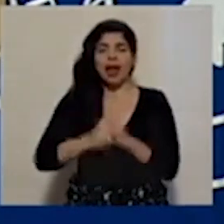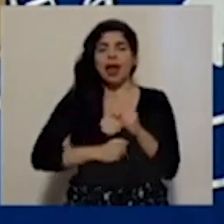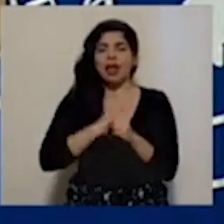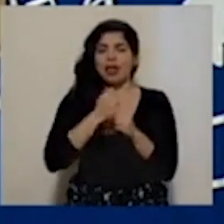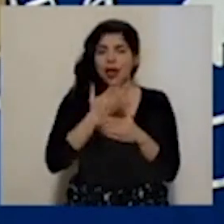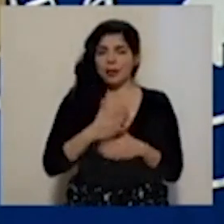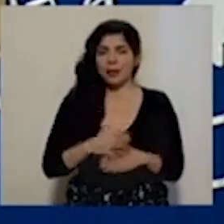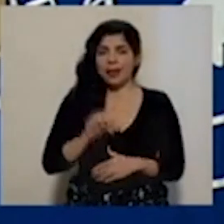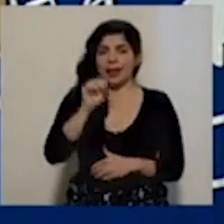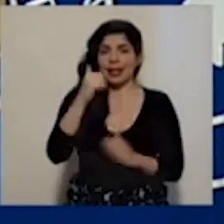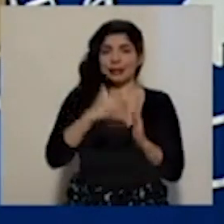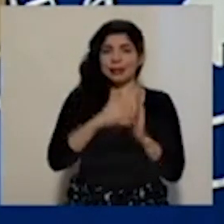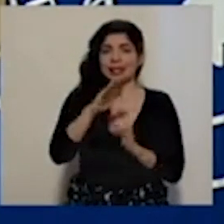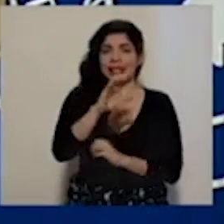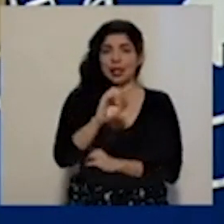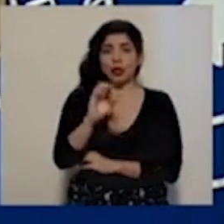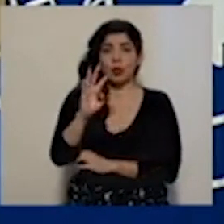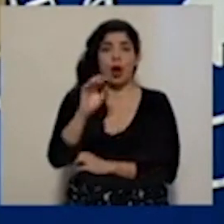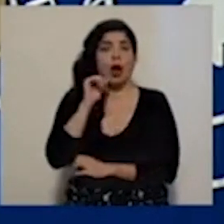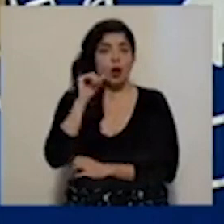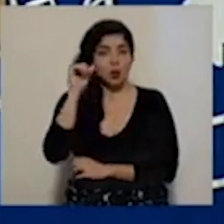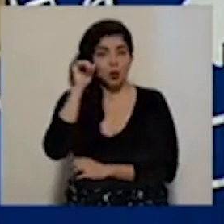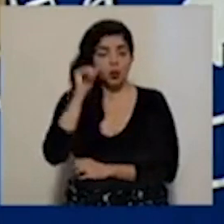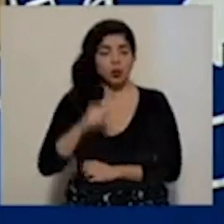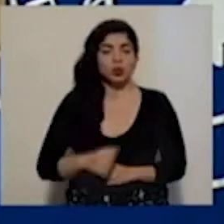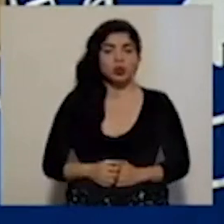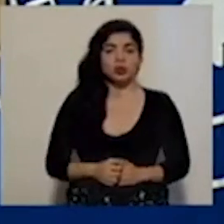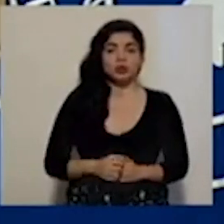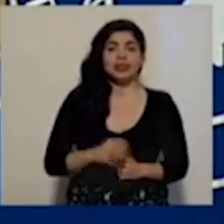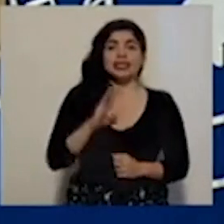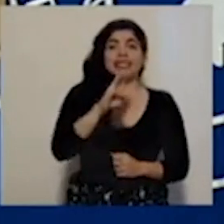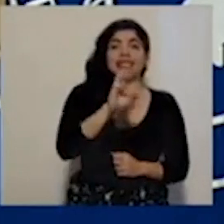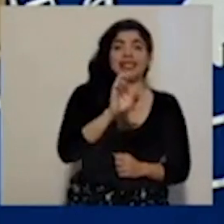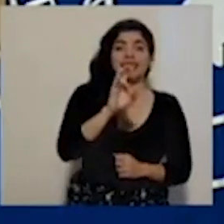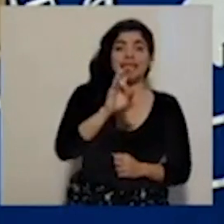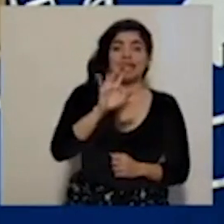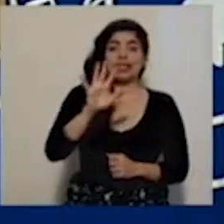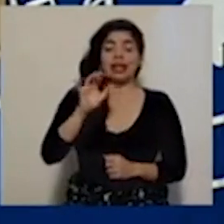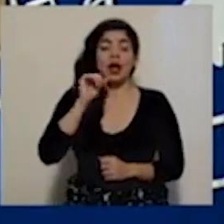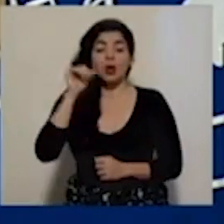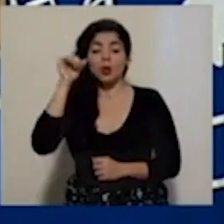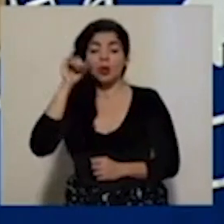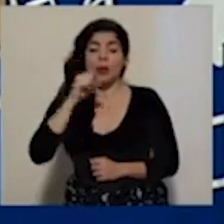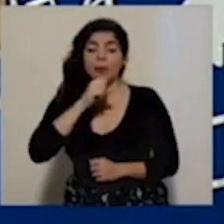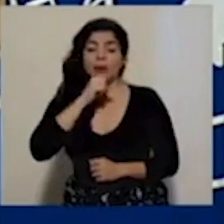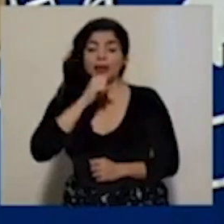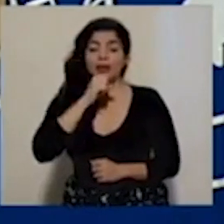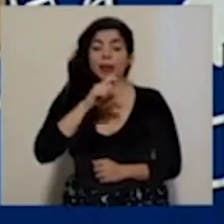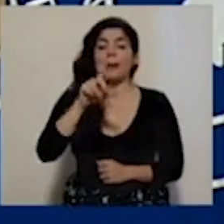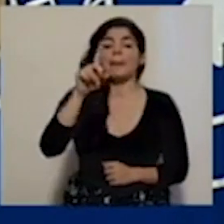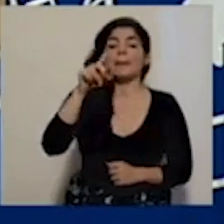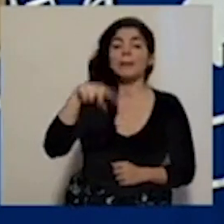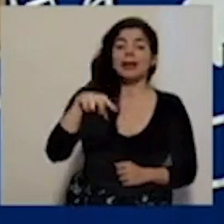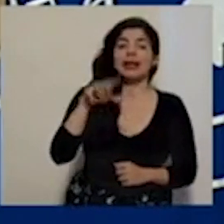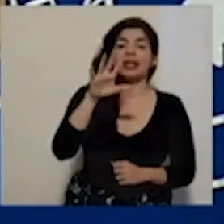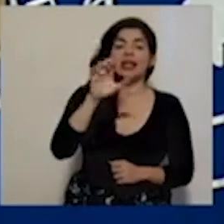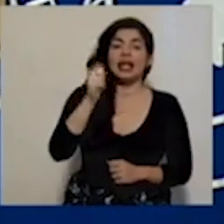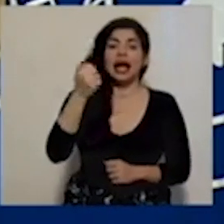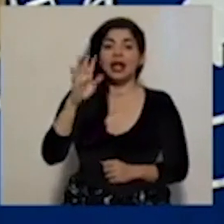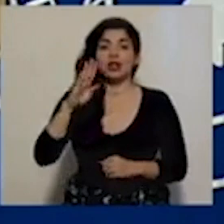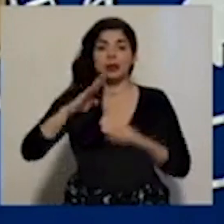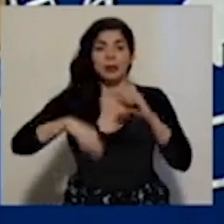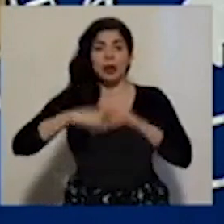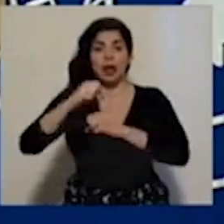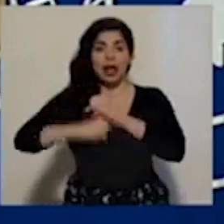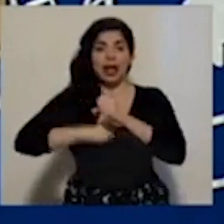edad tenemos 10.504 adultos, 675 adultos mayores, 1.514